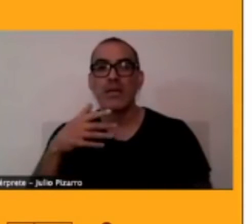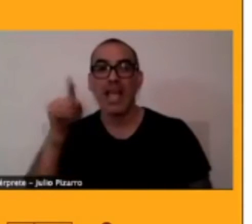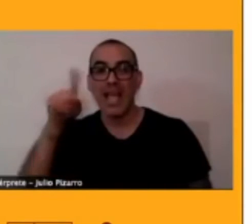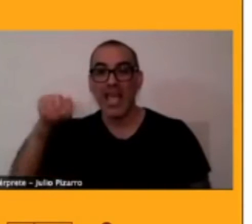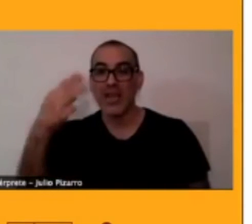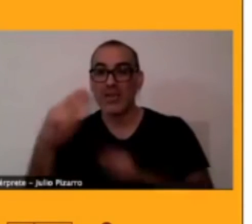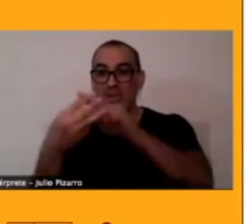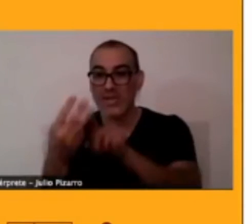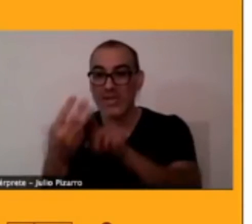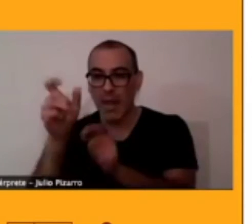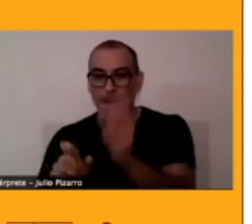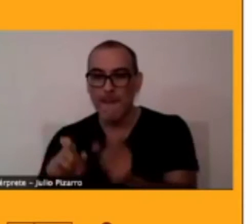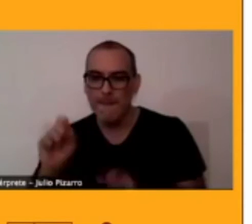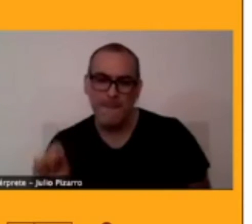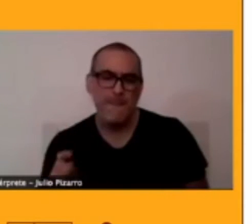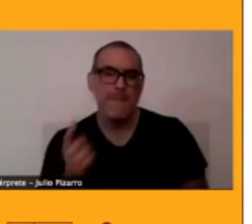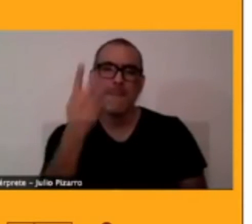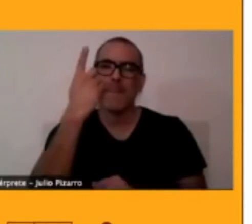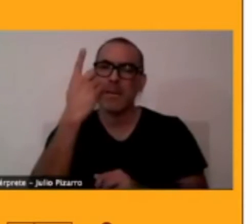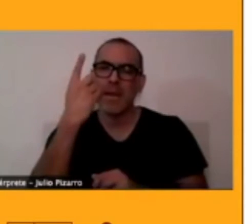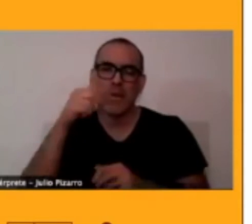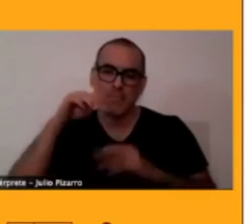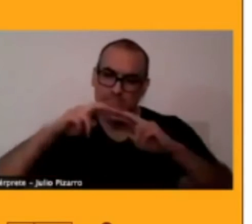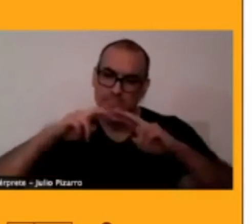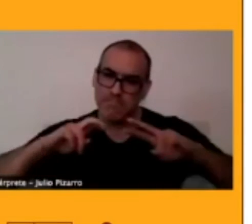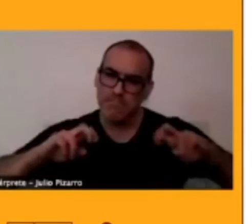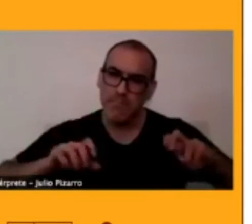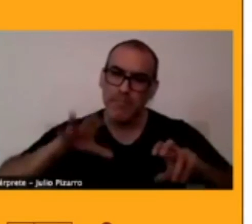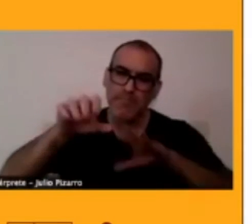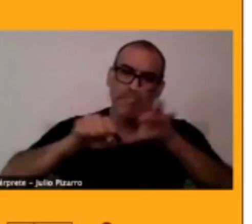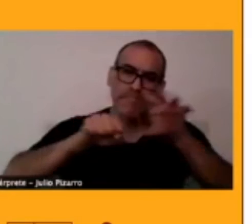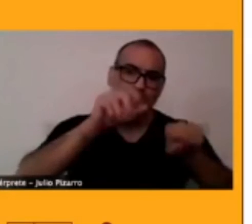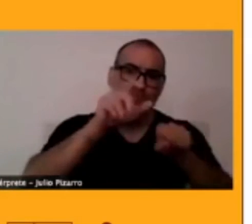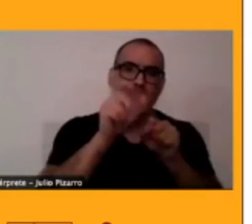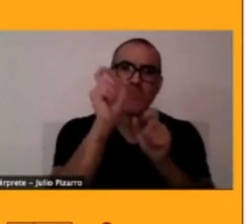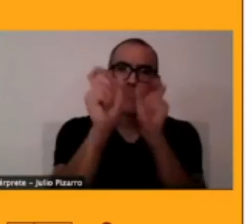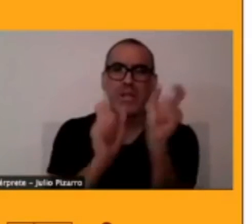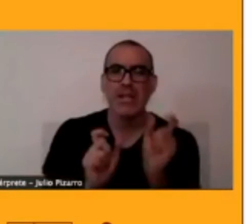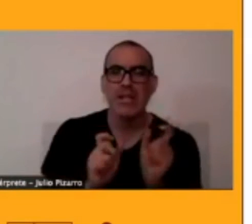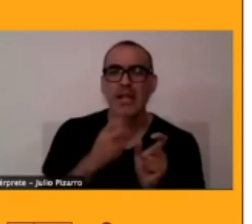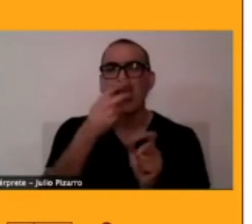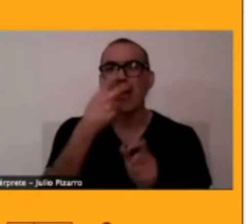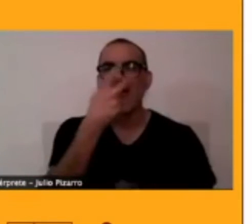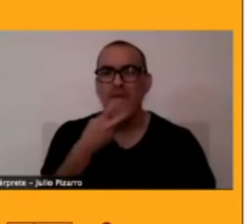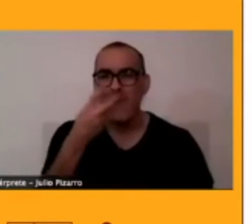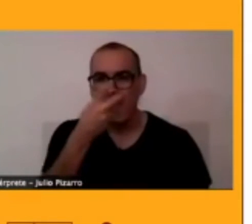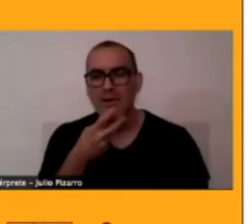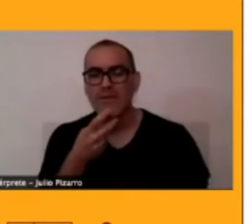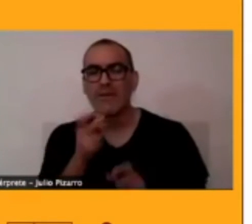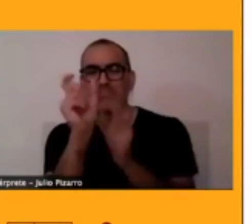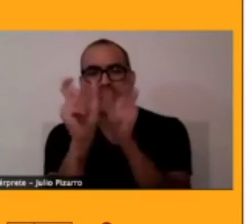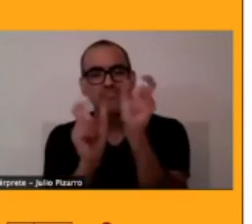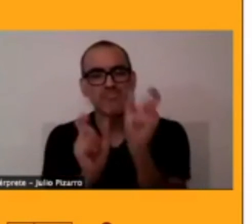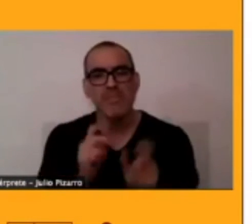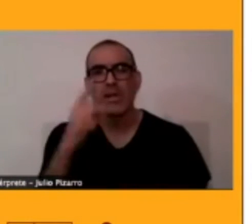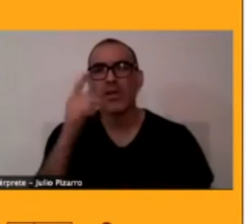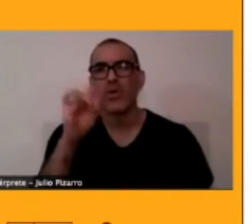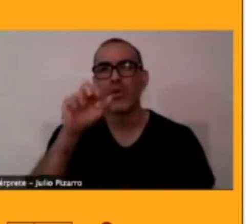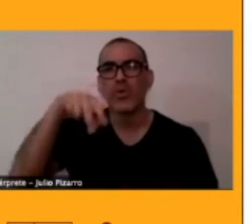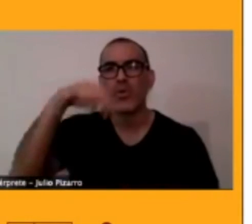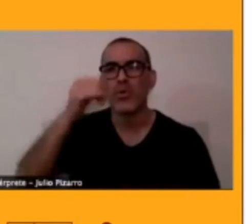Ellos, todos ellos rescataron vocablos, voces de la lengua, no solo escritas, sino que también grabaciones,